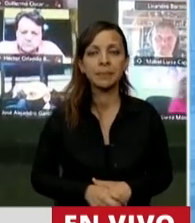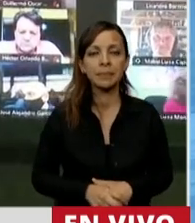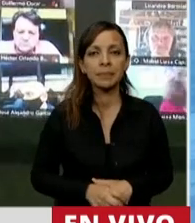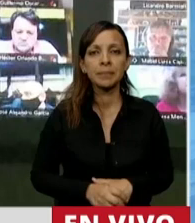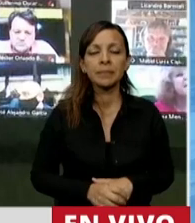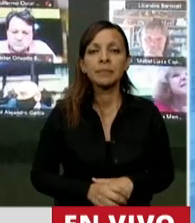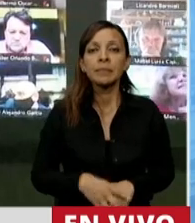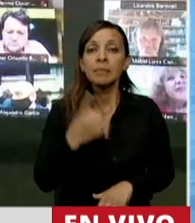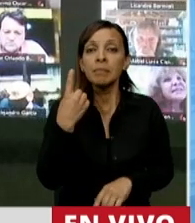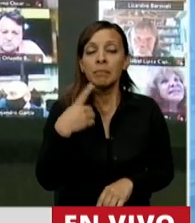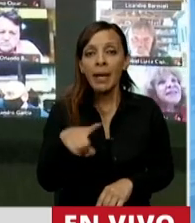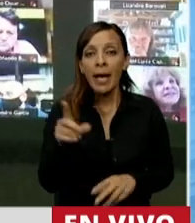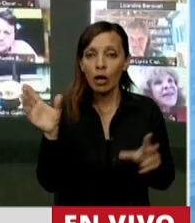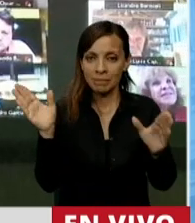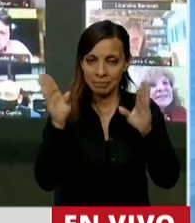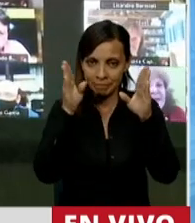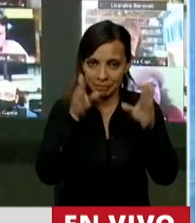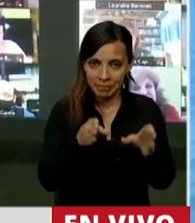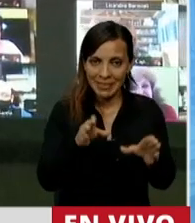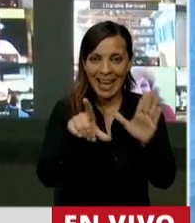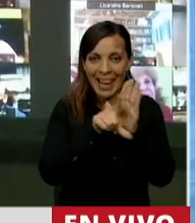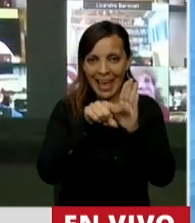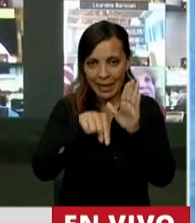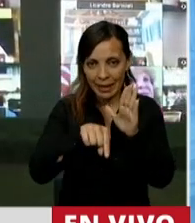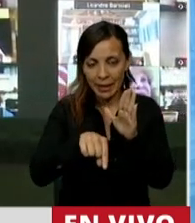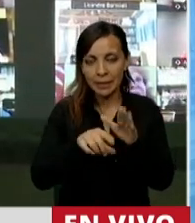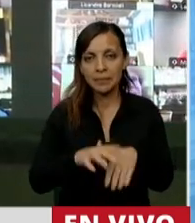Pero volviendo a esta ley,